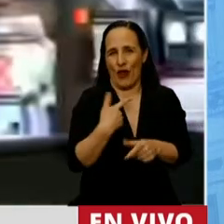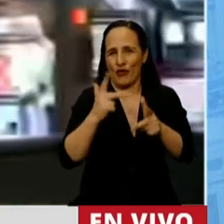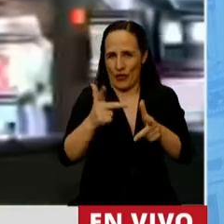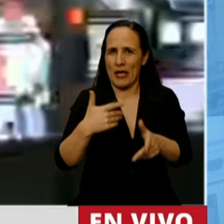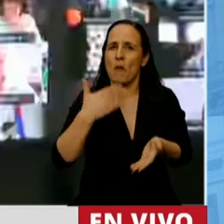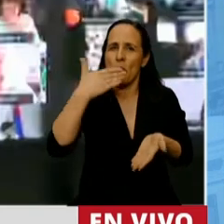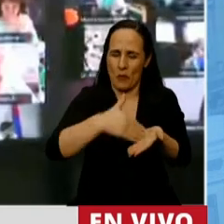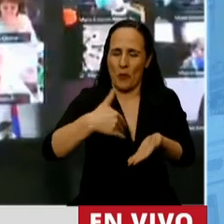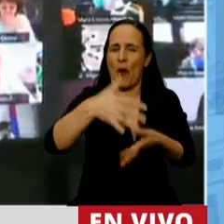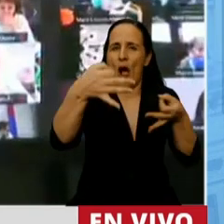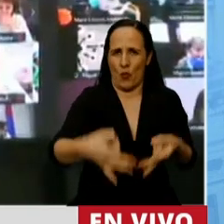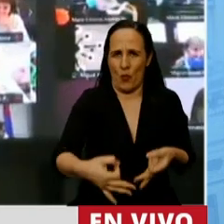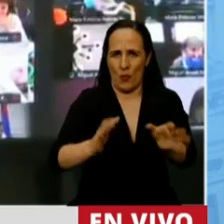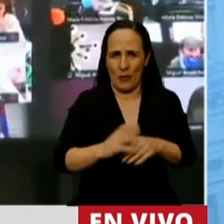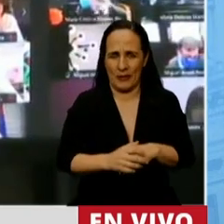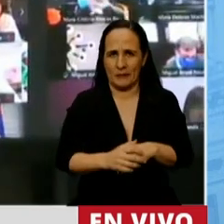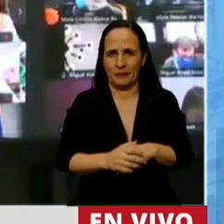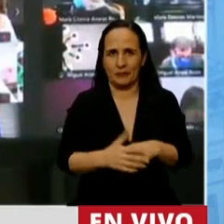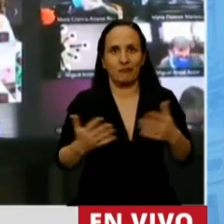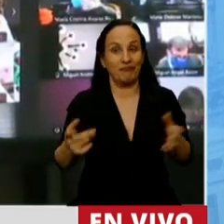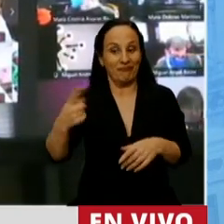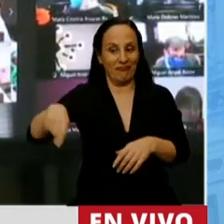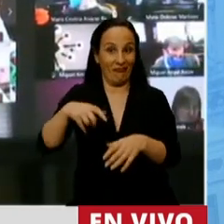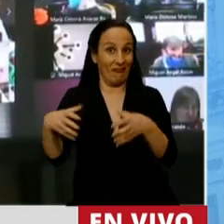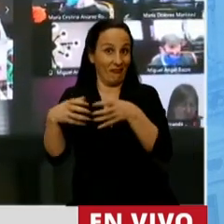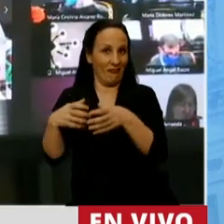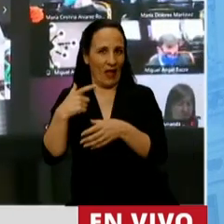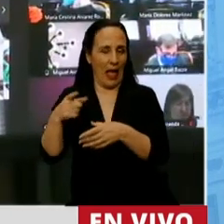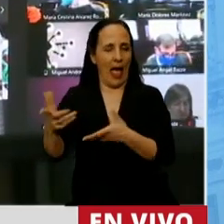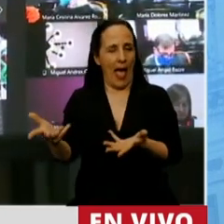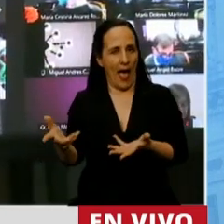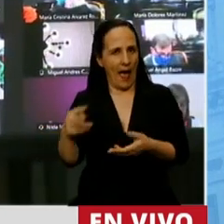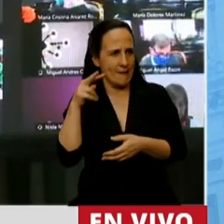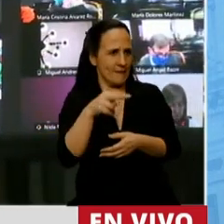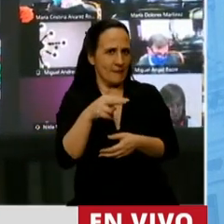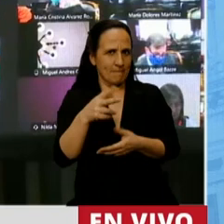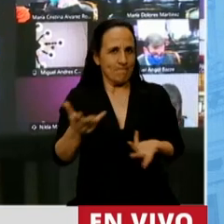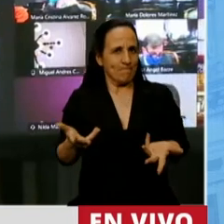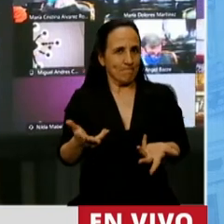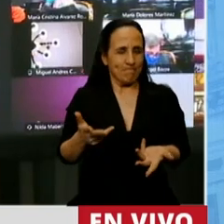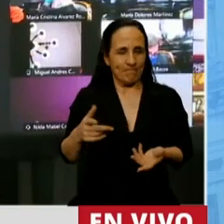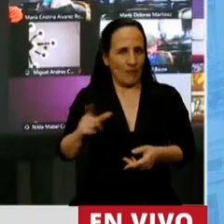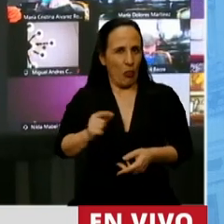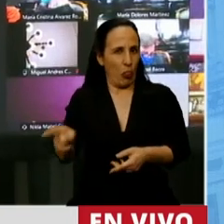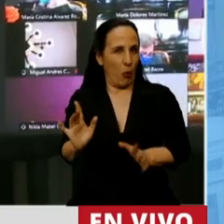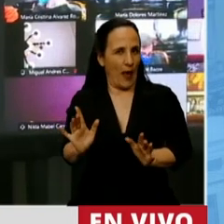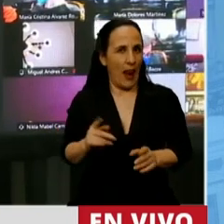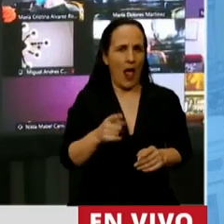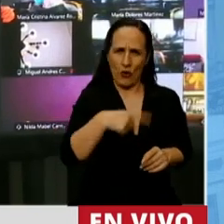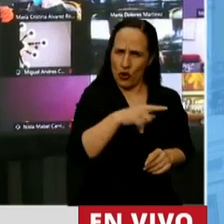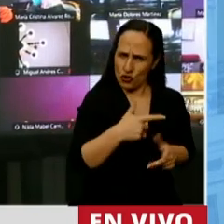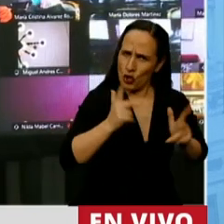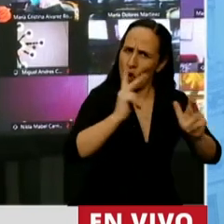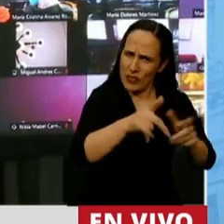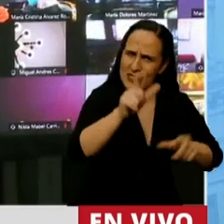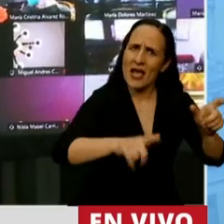lo ancho del país. Y a estos muchachos, sin duda, les duele que le estemos diciendo a los argentinos a